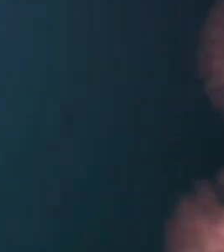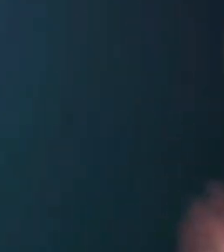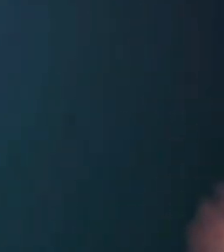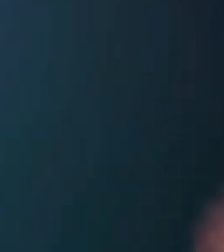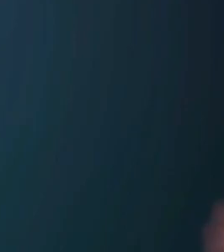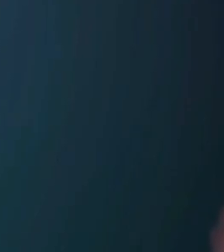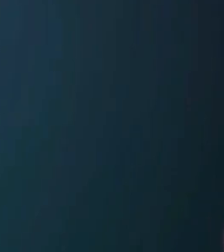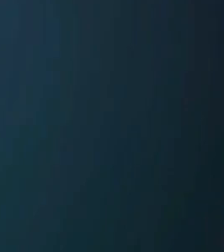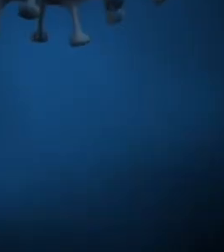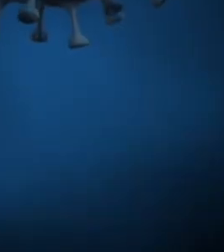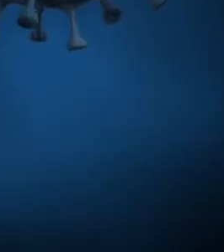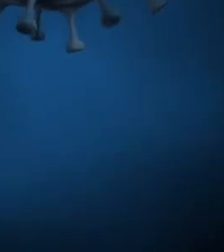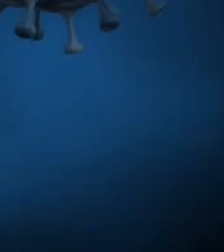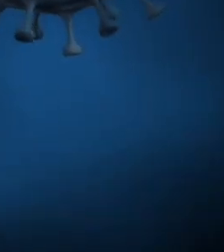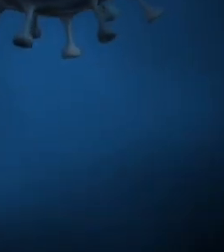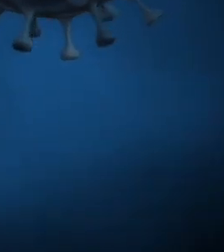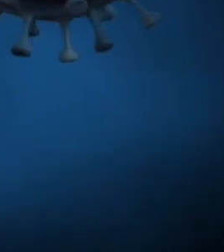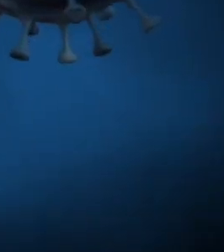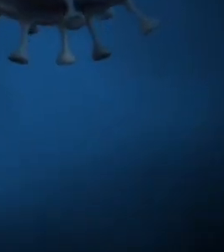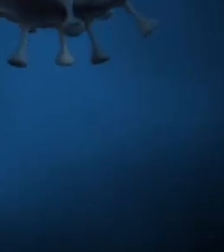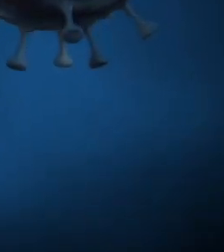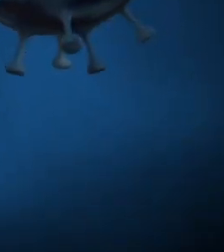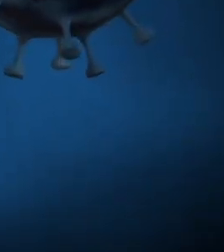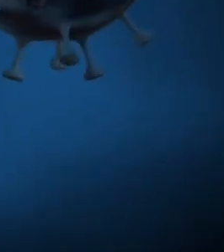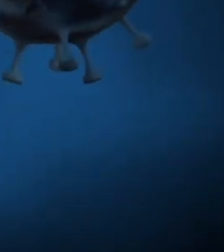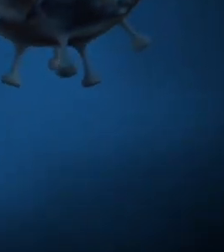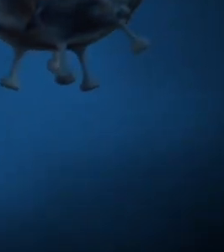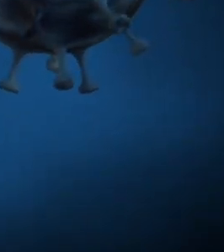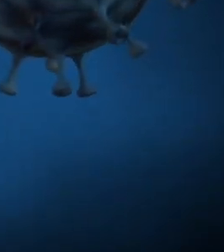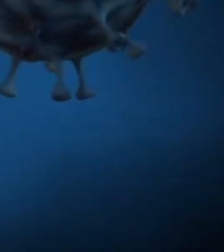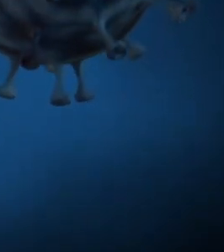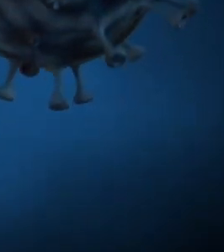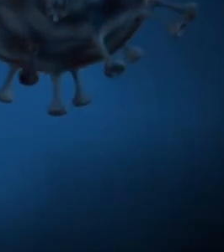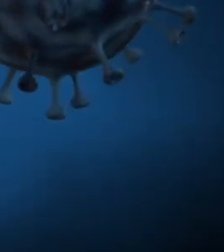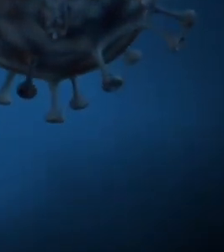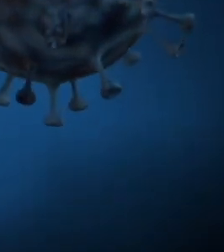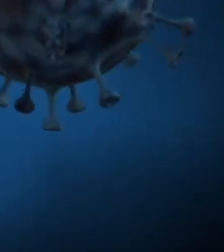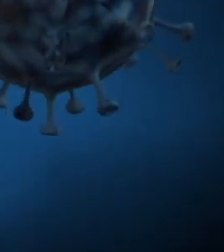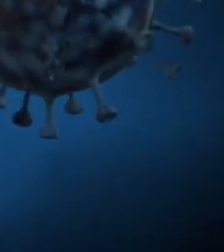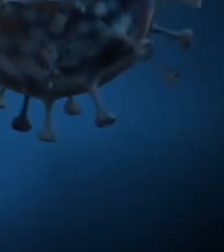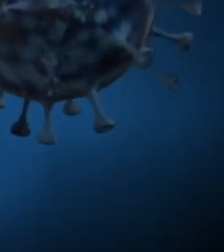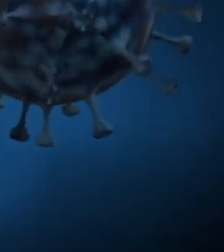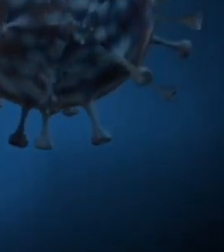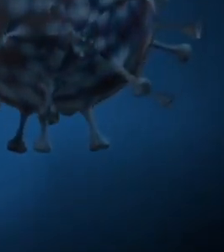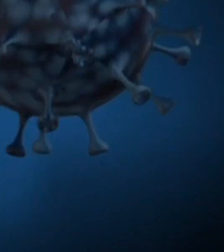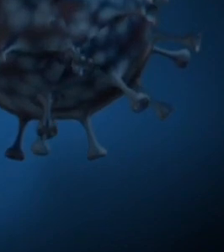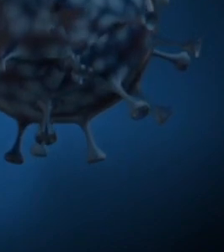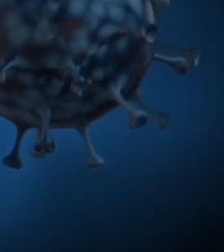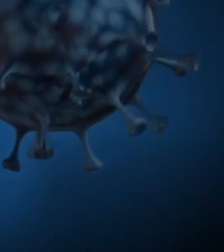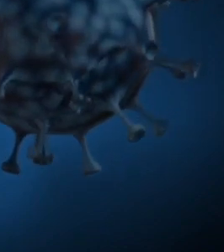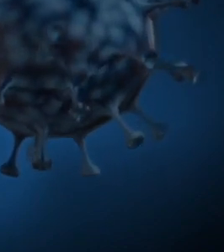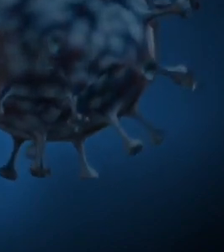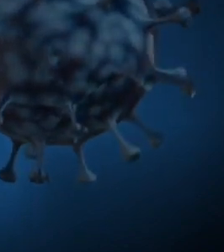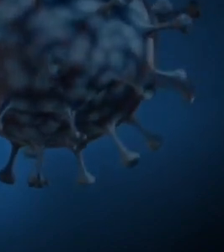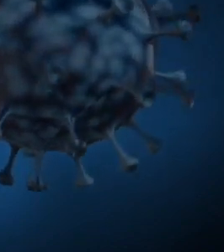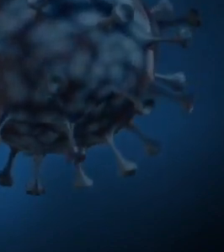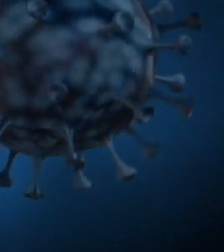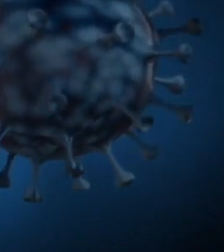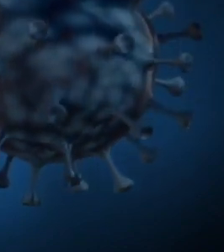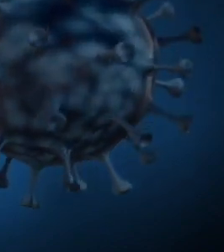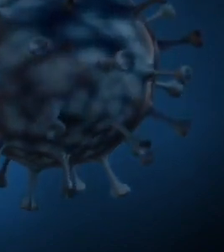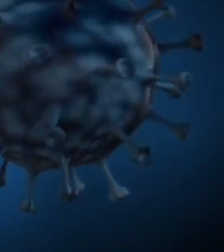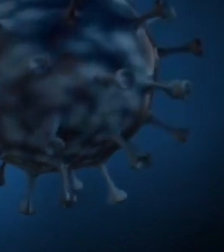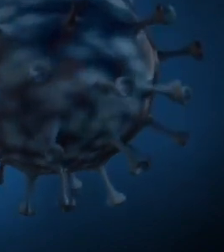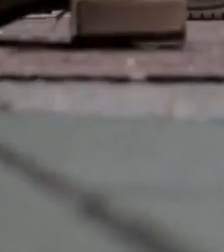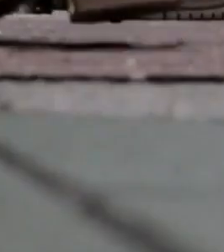hospitalizadas, 71 están vacunadas, mientras que otras 13 de los 71 solo están vacunados con una dosis.